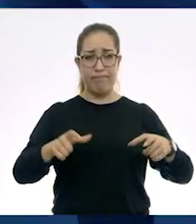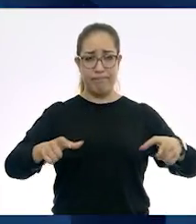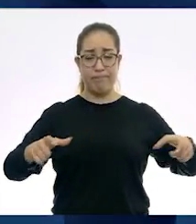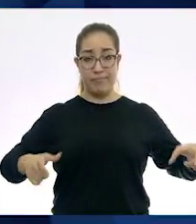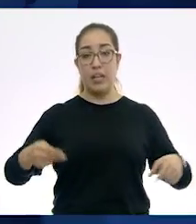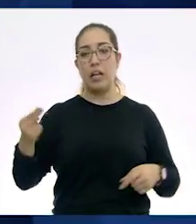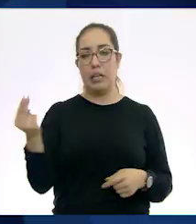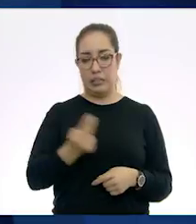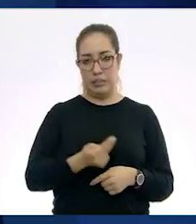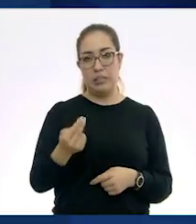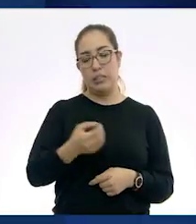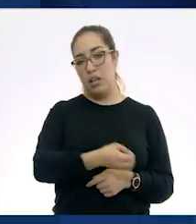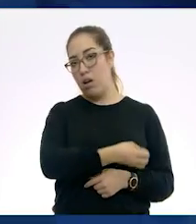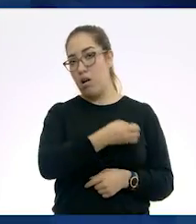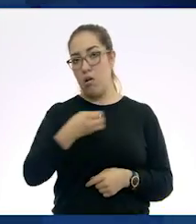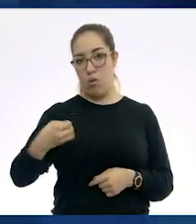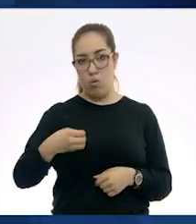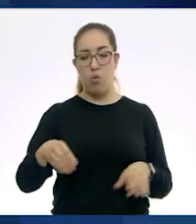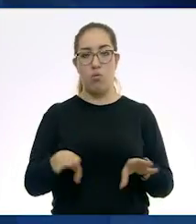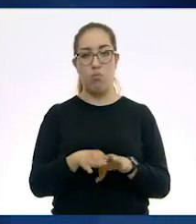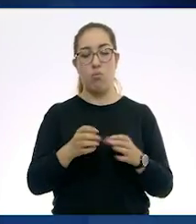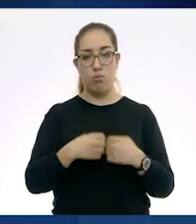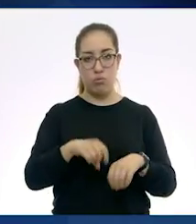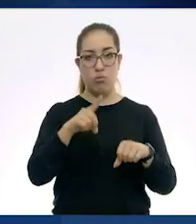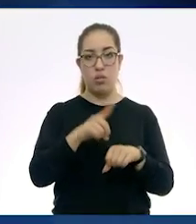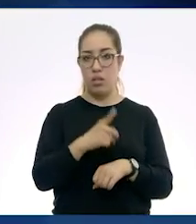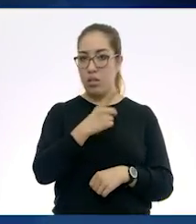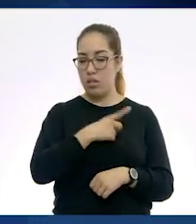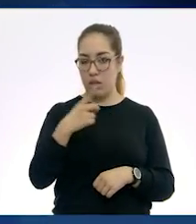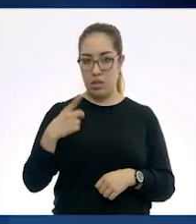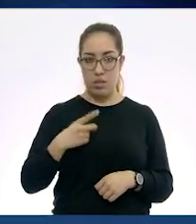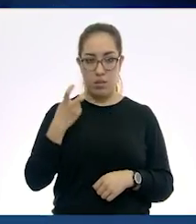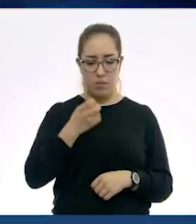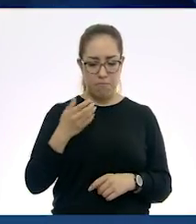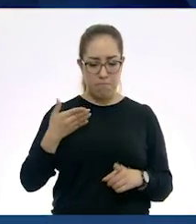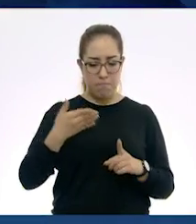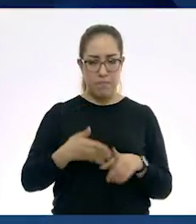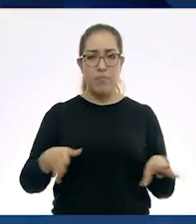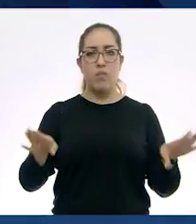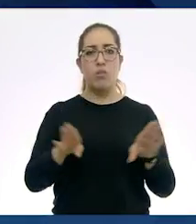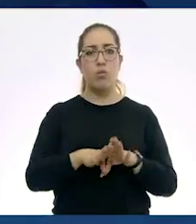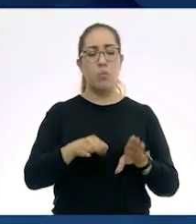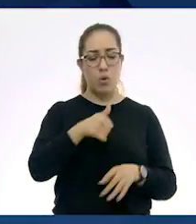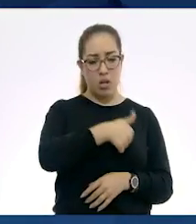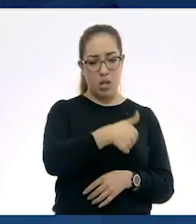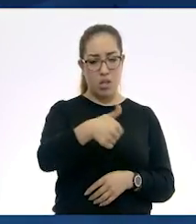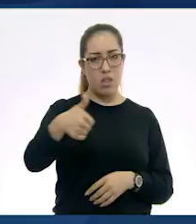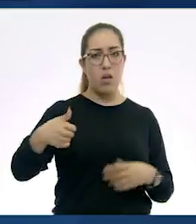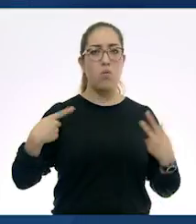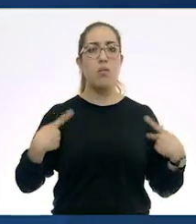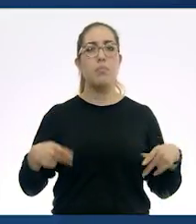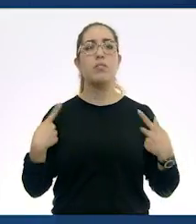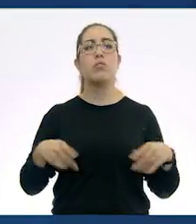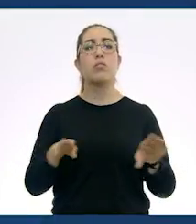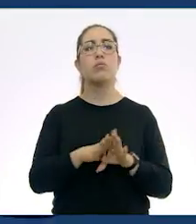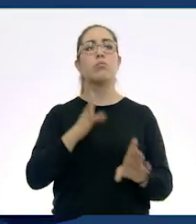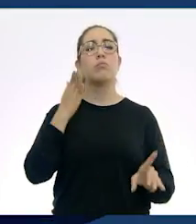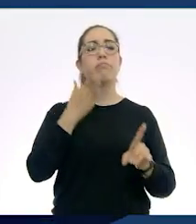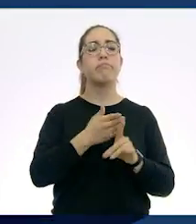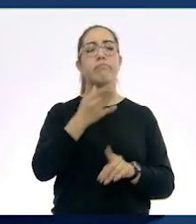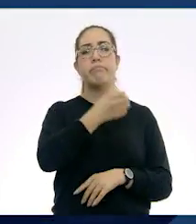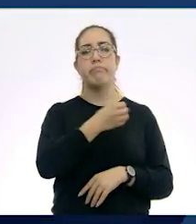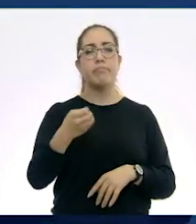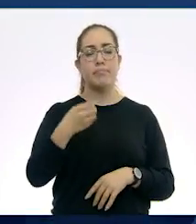un orden social y hacer una especificación de qué es lo que se va a dedicar cada una de las personas. Entonces, se